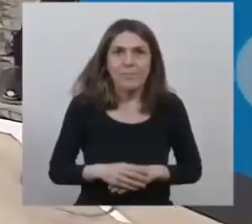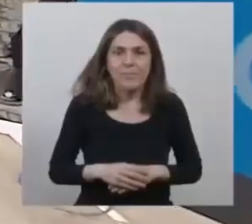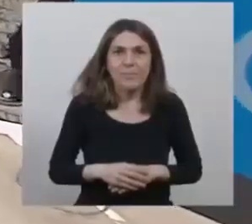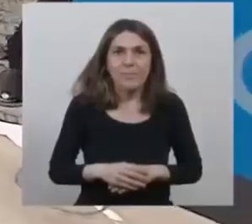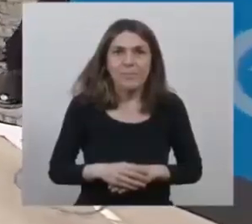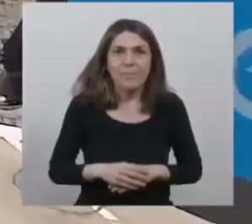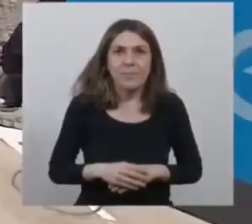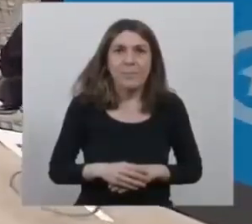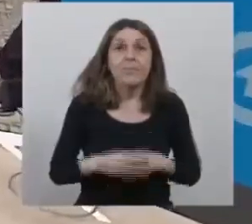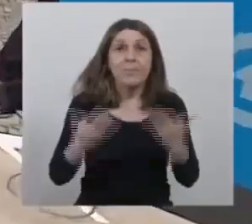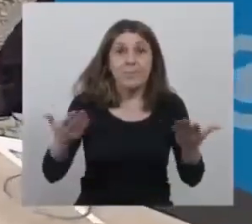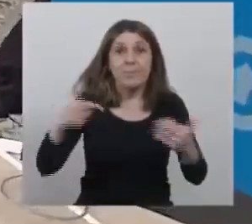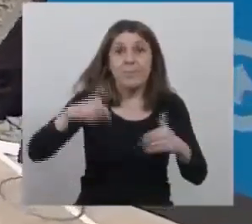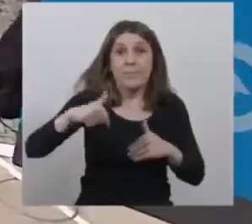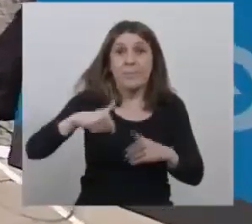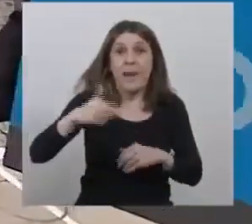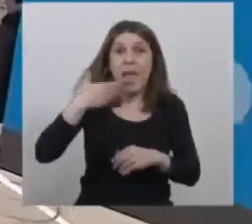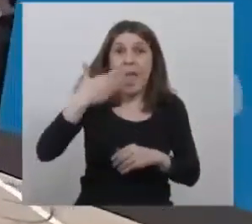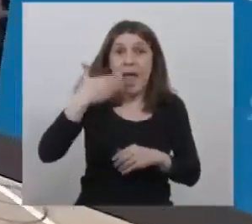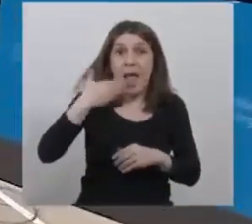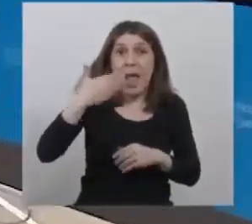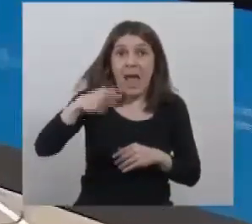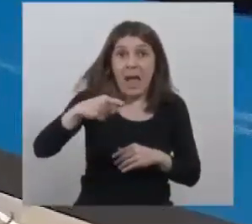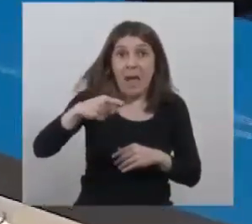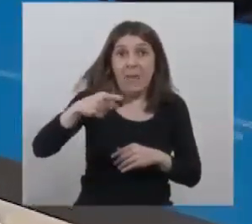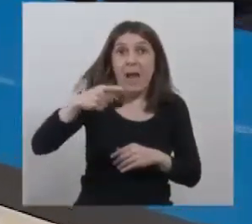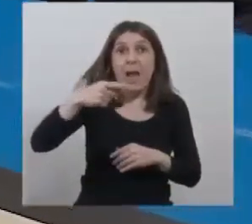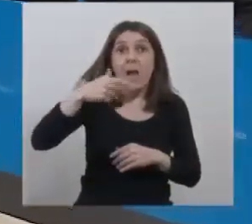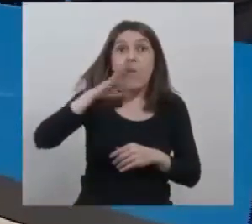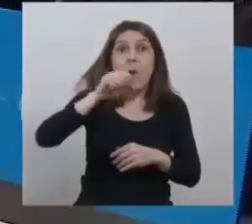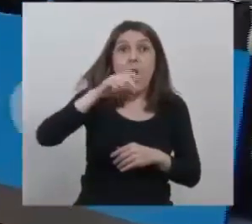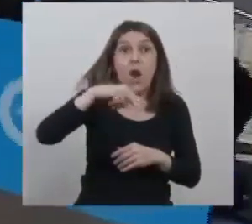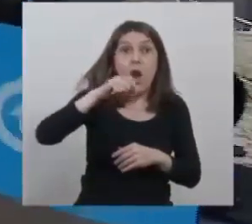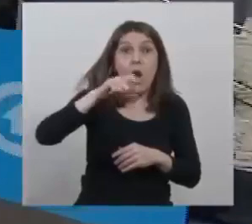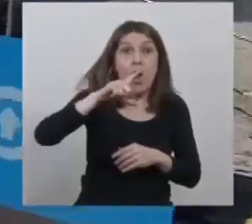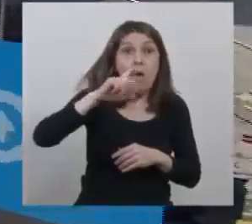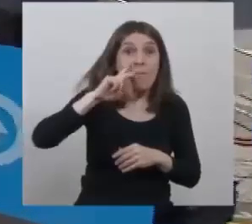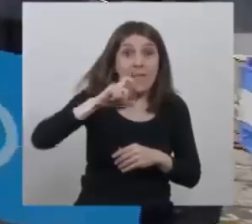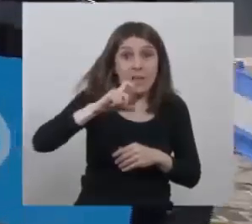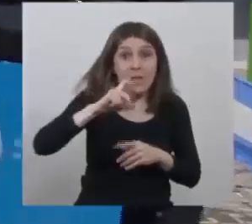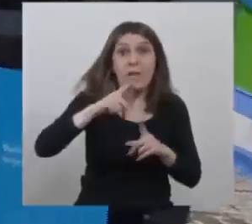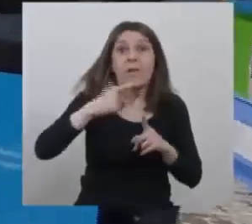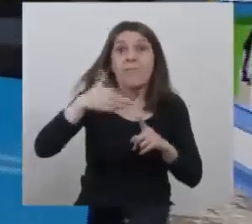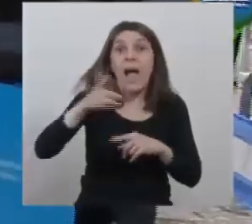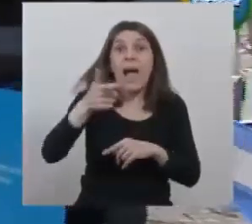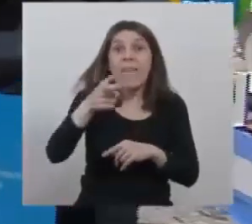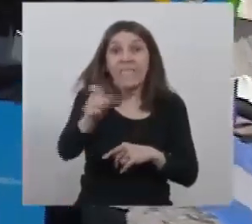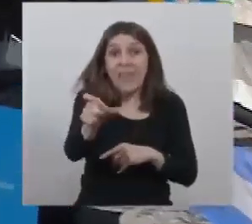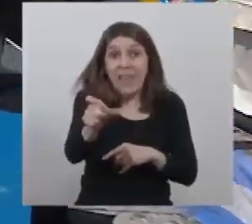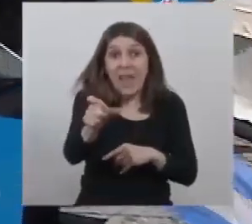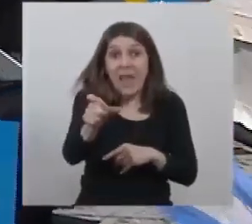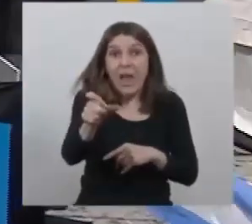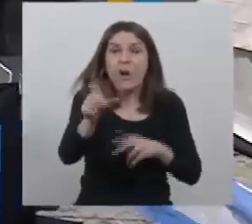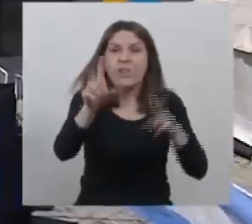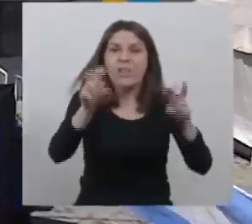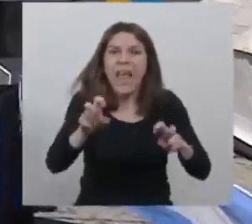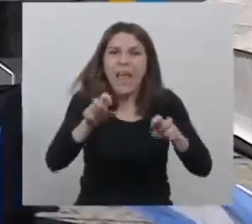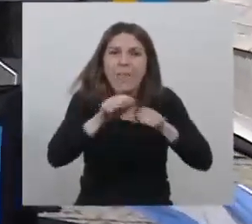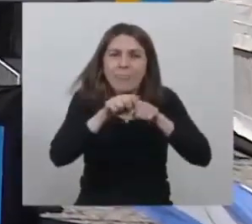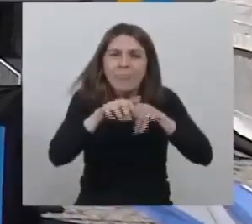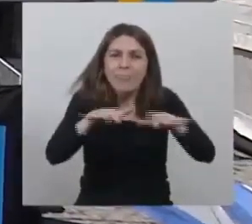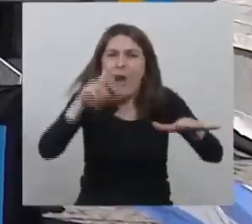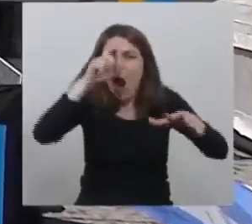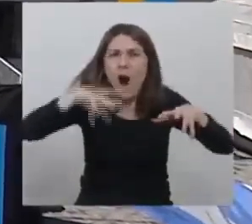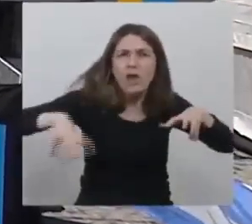Luego de las palabras de Luana Volnovich, los invitamos a compartir un video sobre la Red Sanitaria